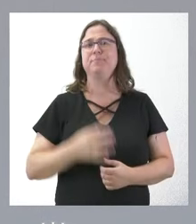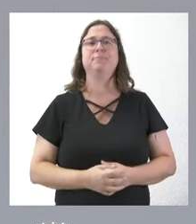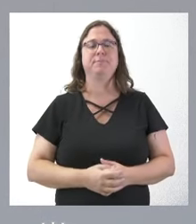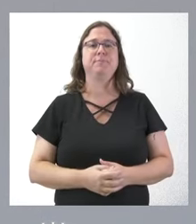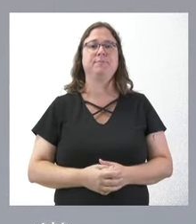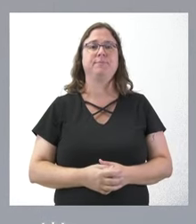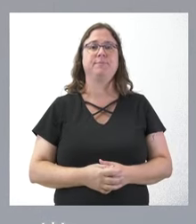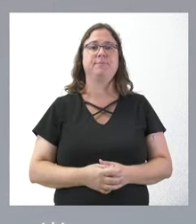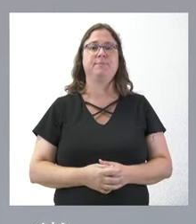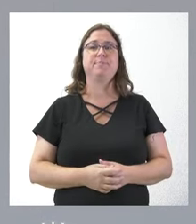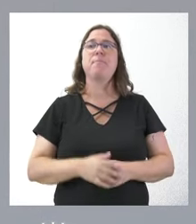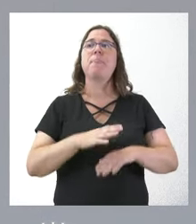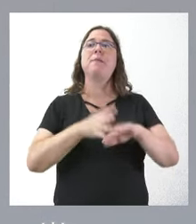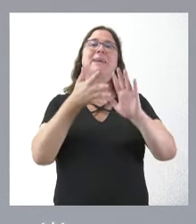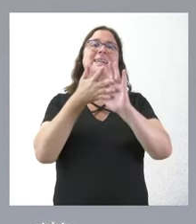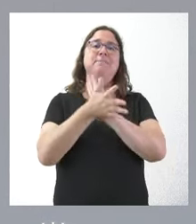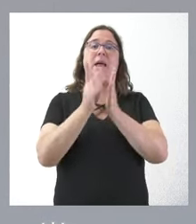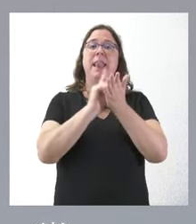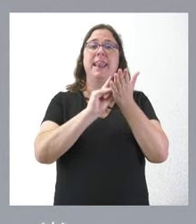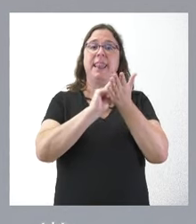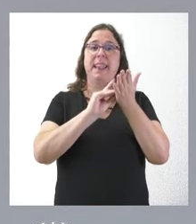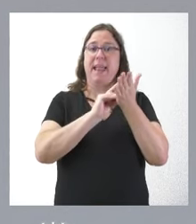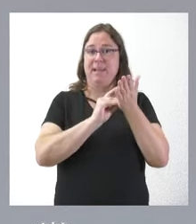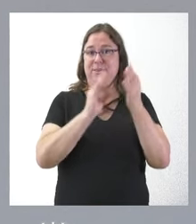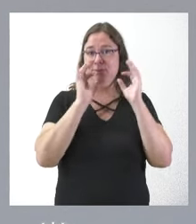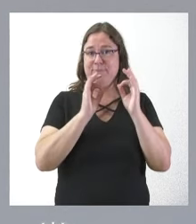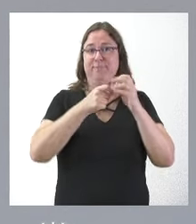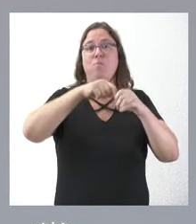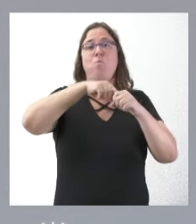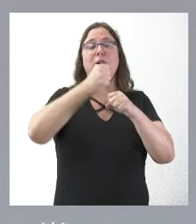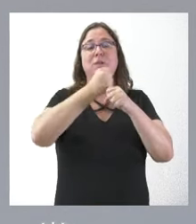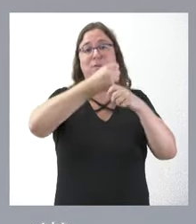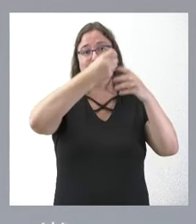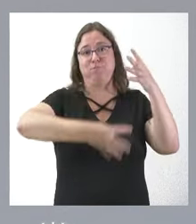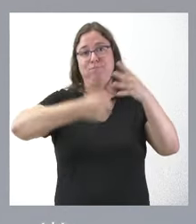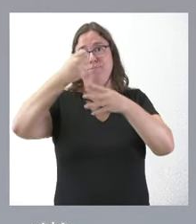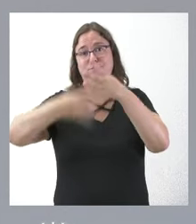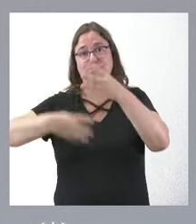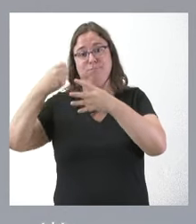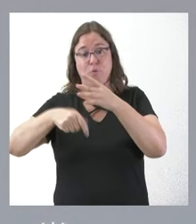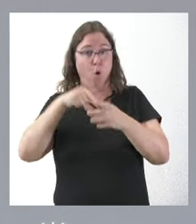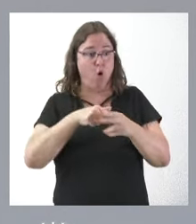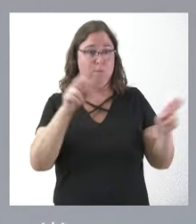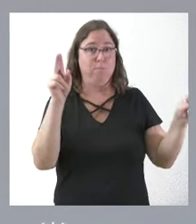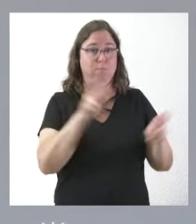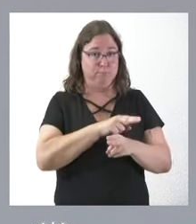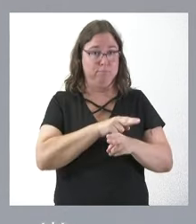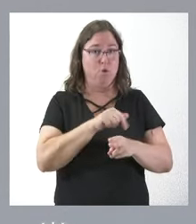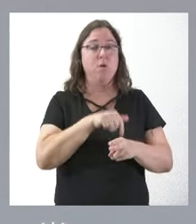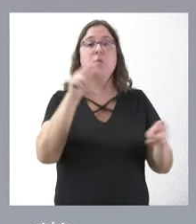Por darles unos datos numéricos, las relaciones de puestos de trabajo que se derogan, que hoy quedan sin efecto,